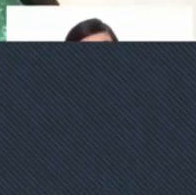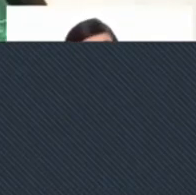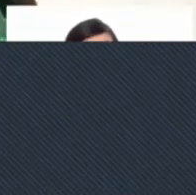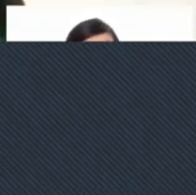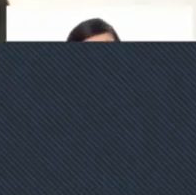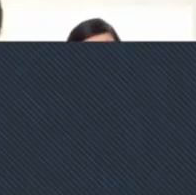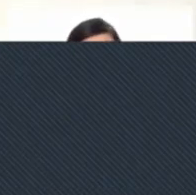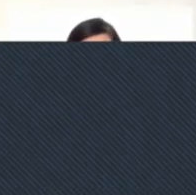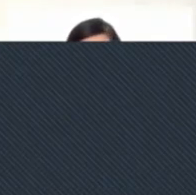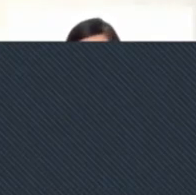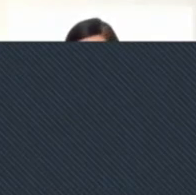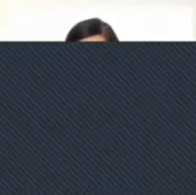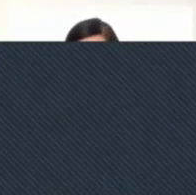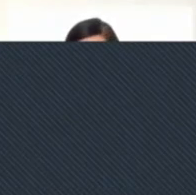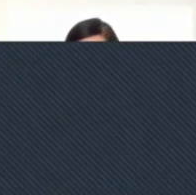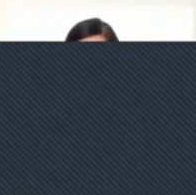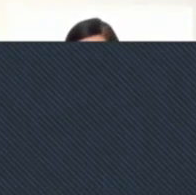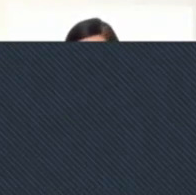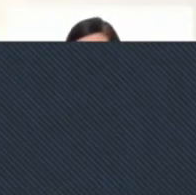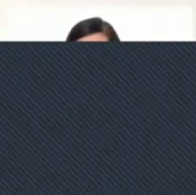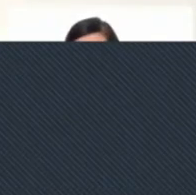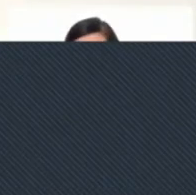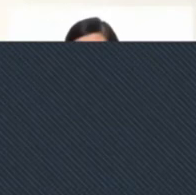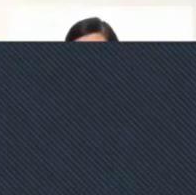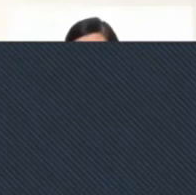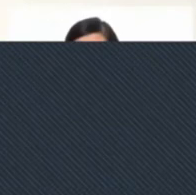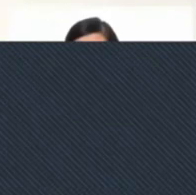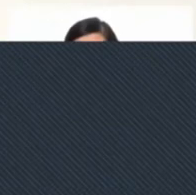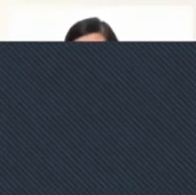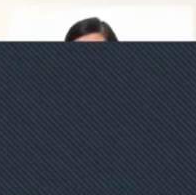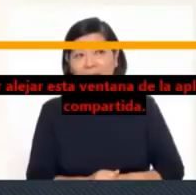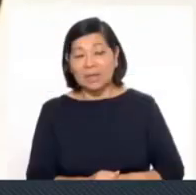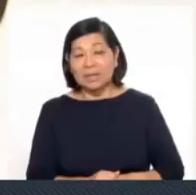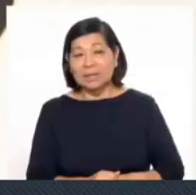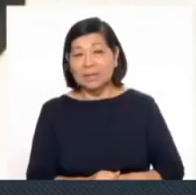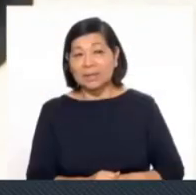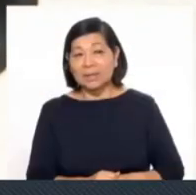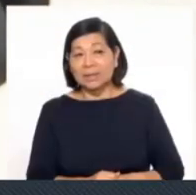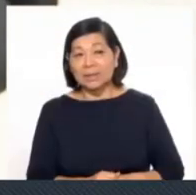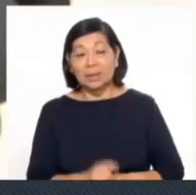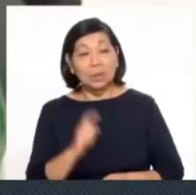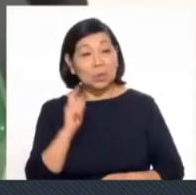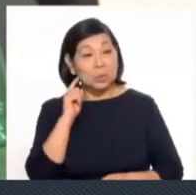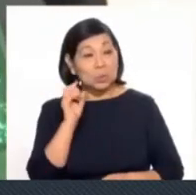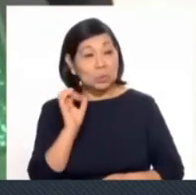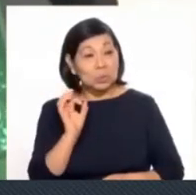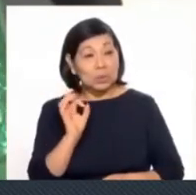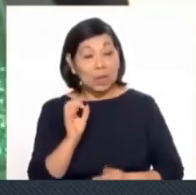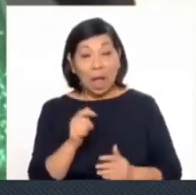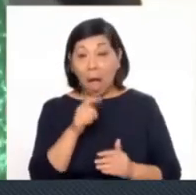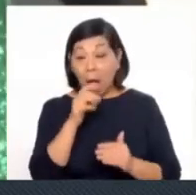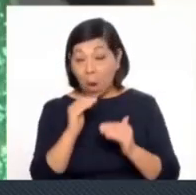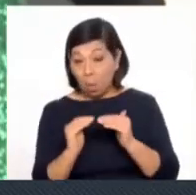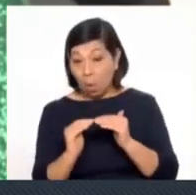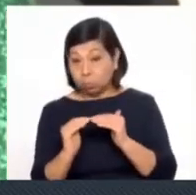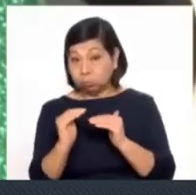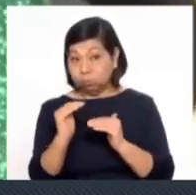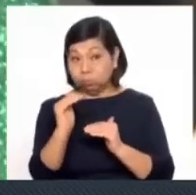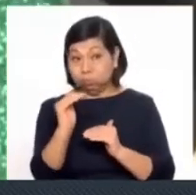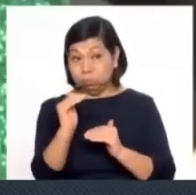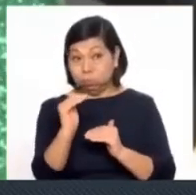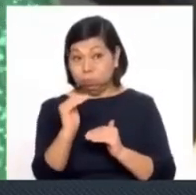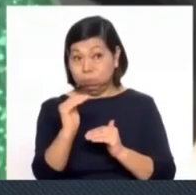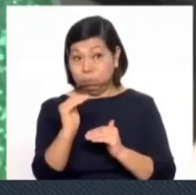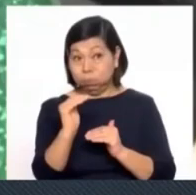cambió abajo, luego medio. Y por último, cuando el nivel del agua es alto, se